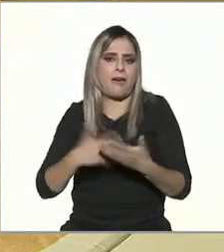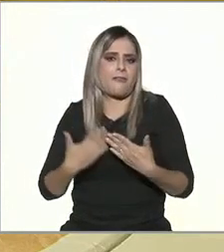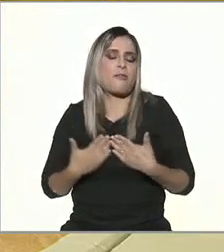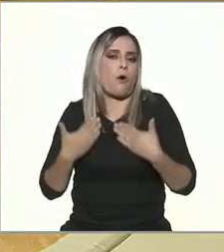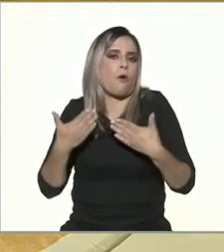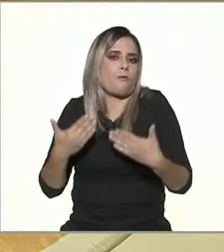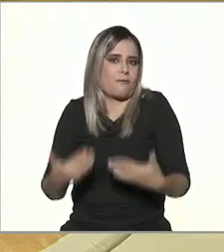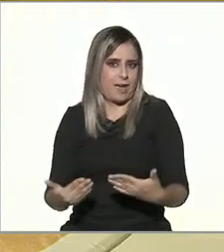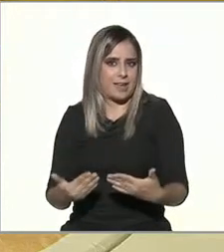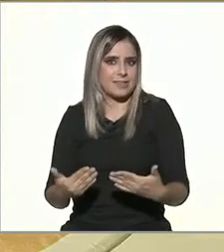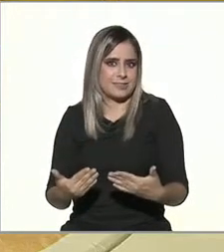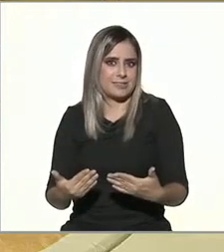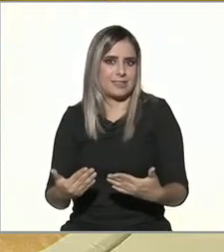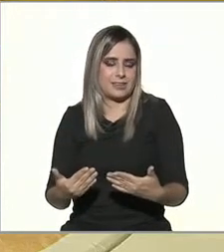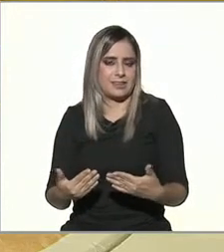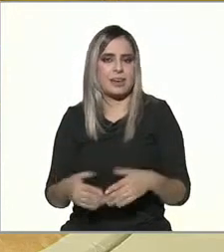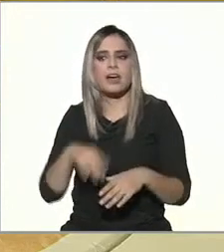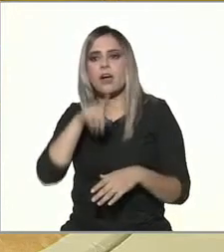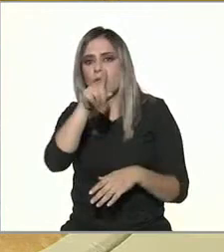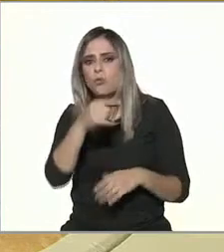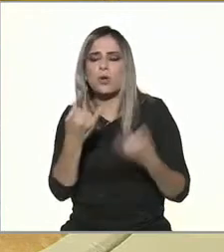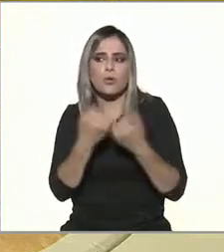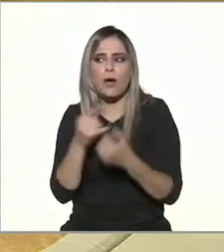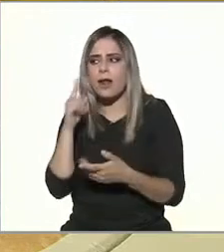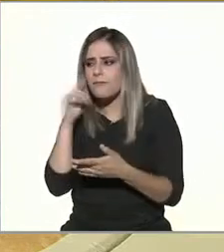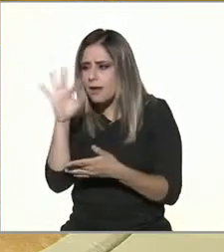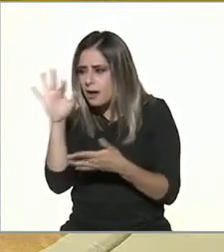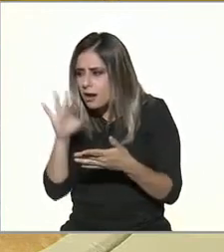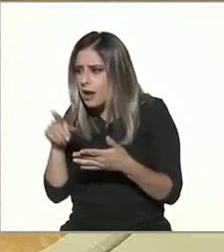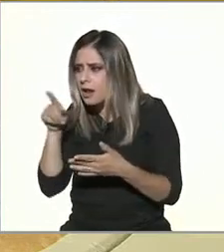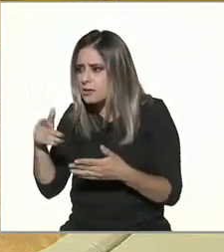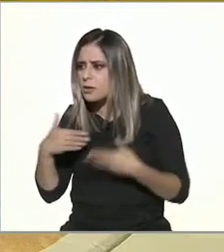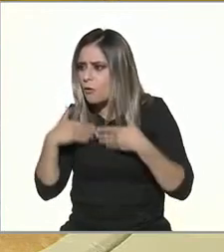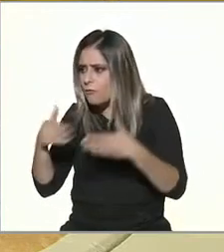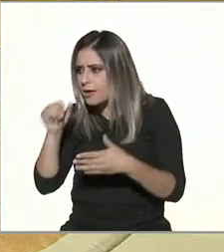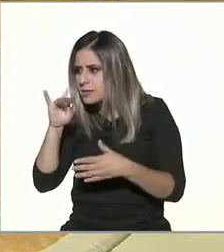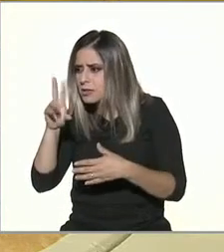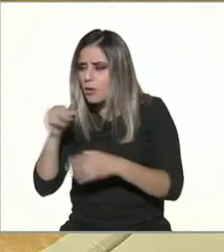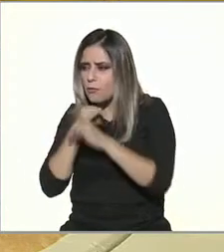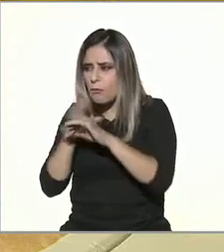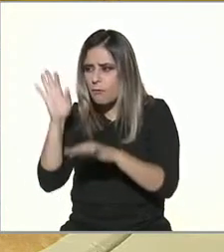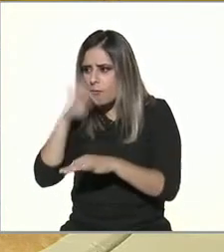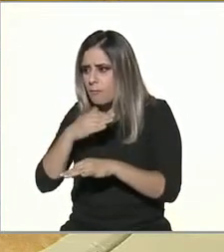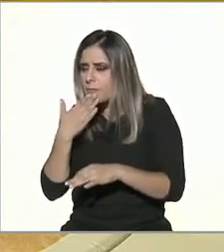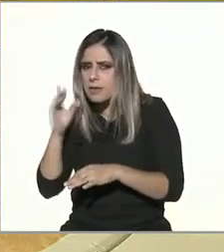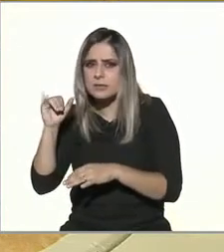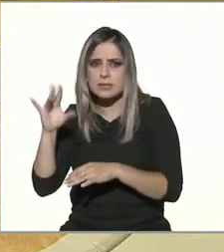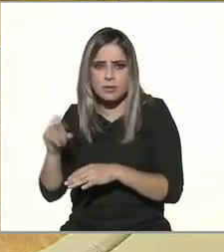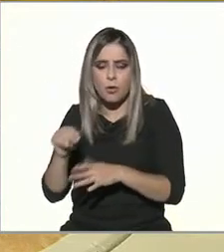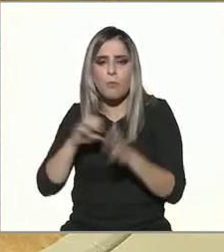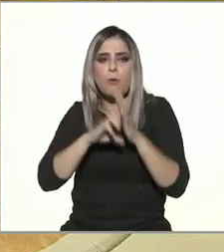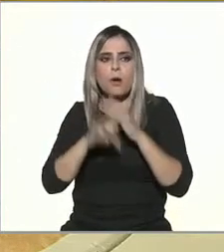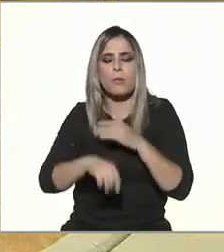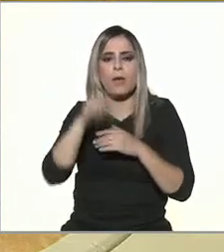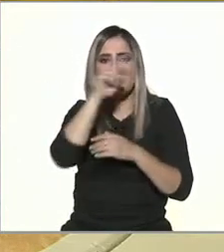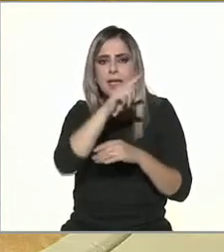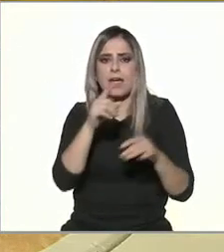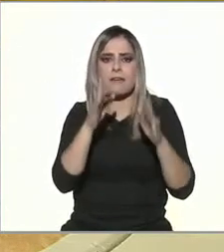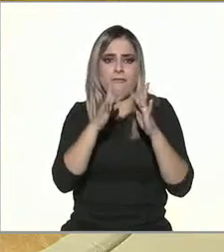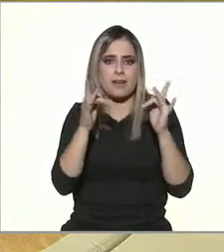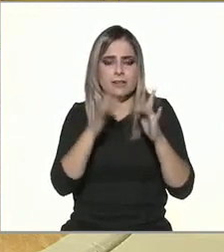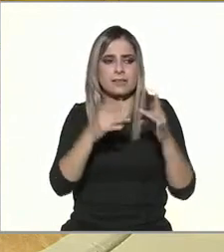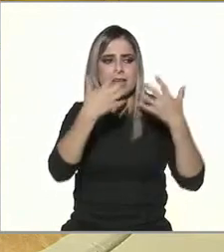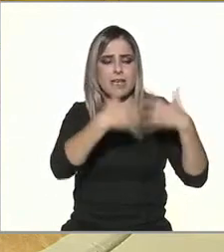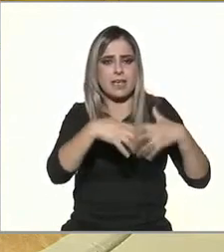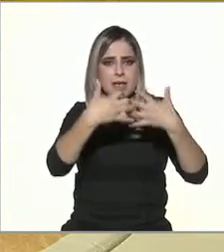Hoy en día, cada uno puede sacar sus encuestas. Hubo las recientes elecciones políticas francesas, como había data, las empresas de